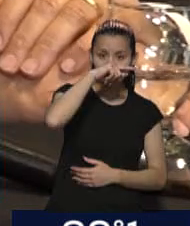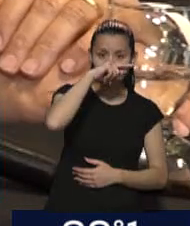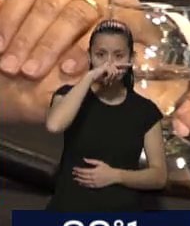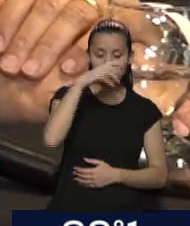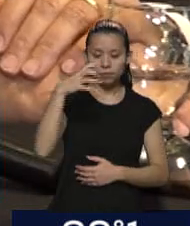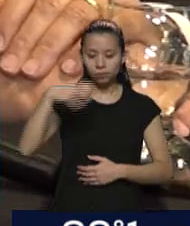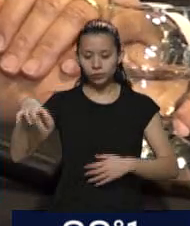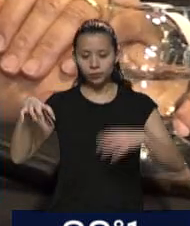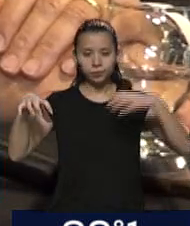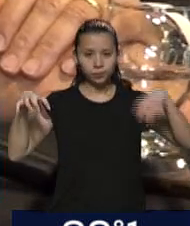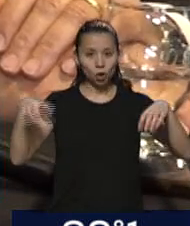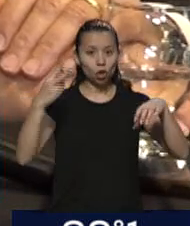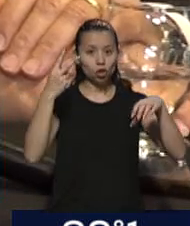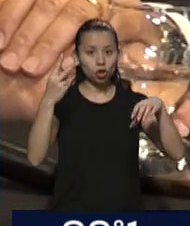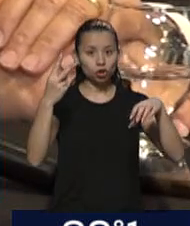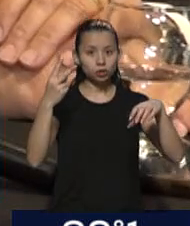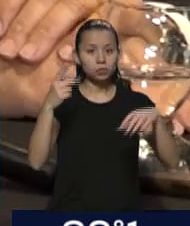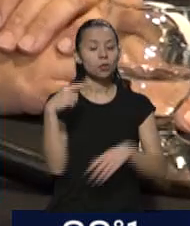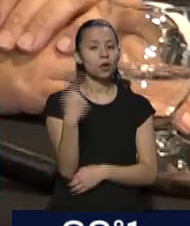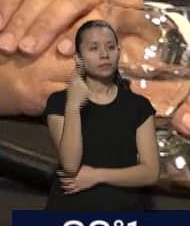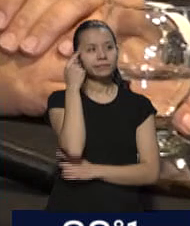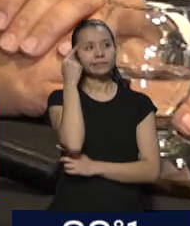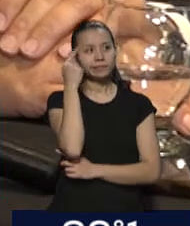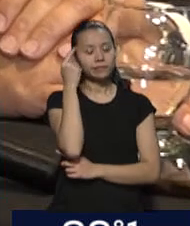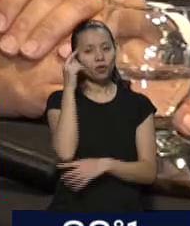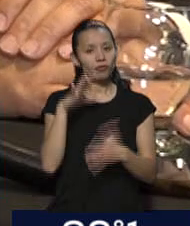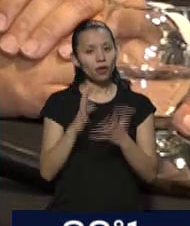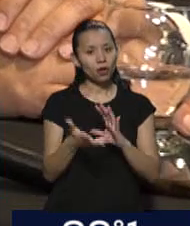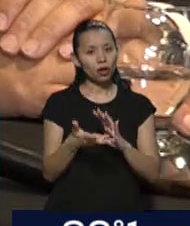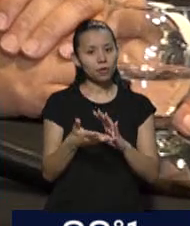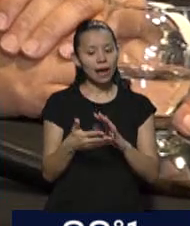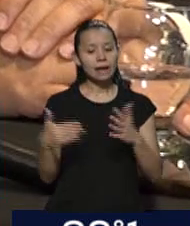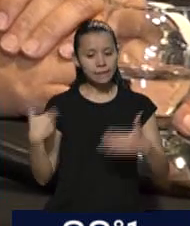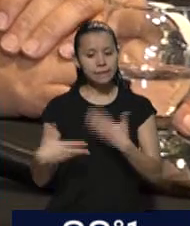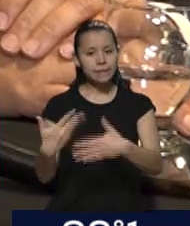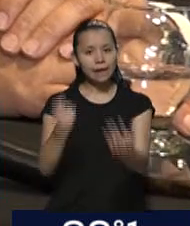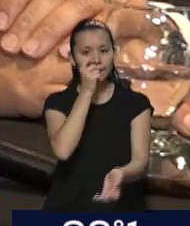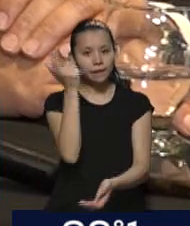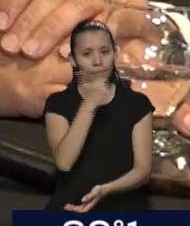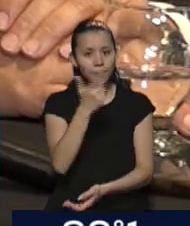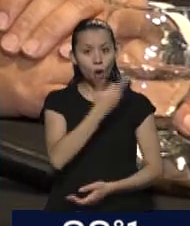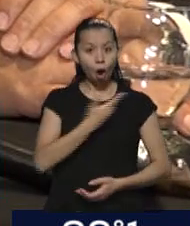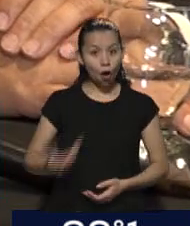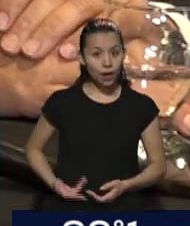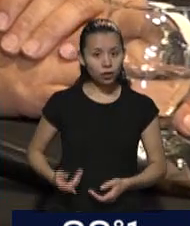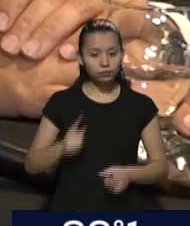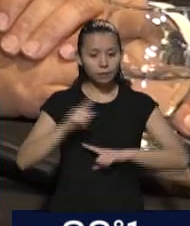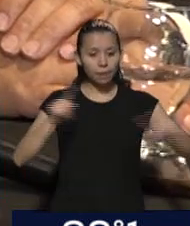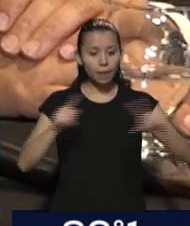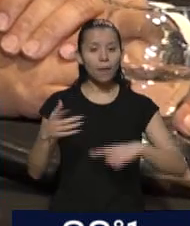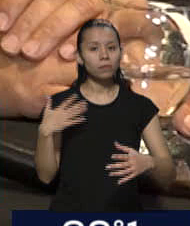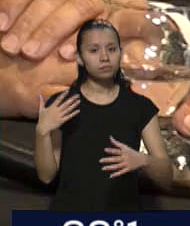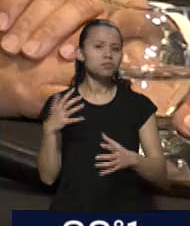cubrimos perfectamente nuestra vocación de agilidad en la gestión del gobierno, mucha más